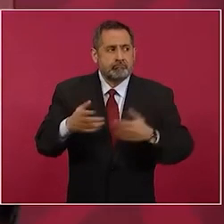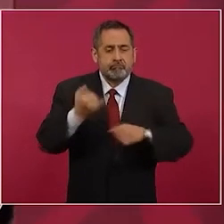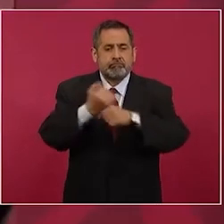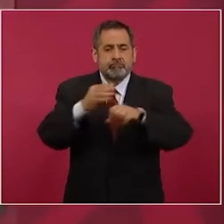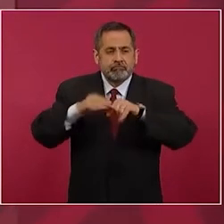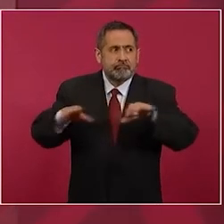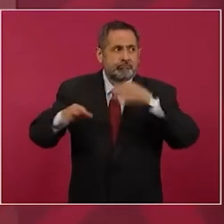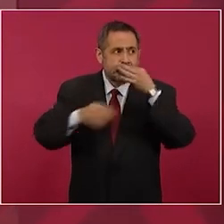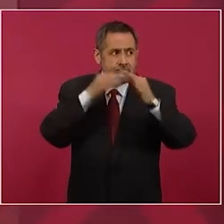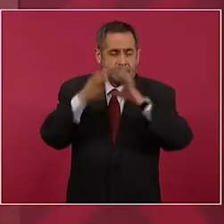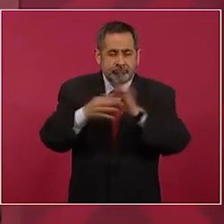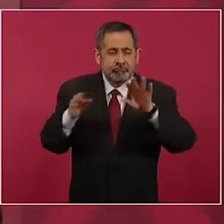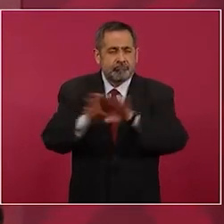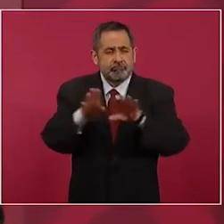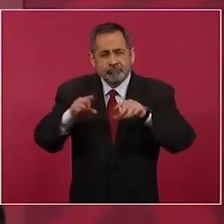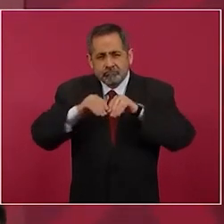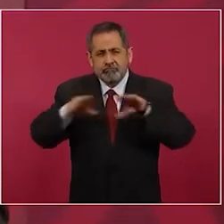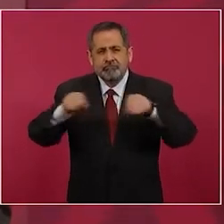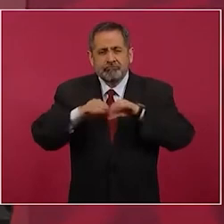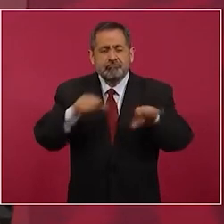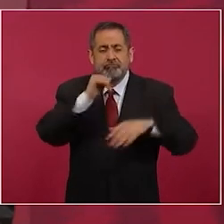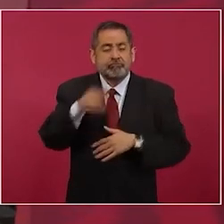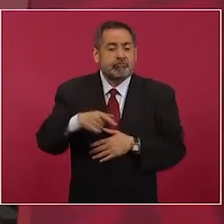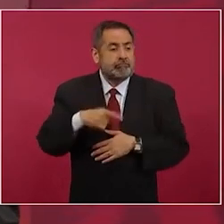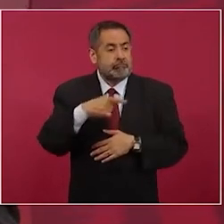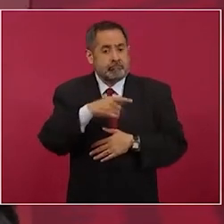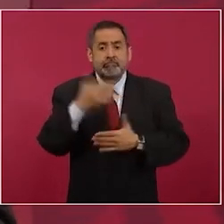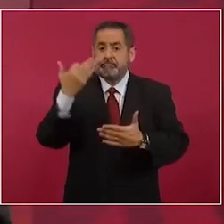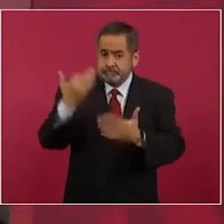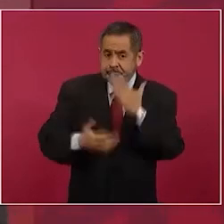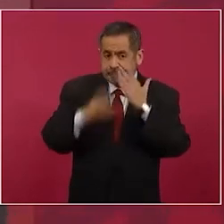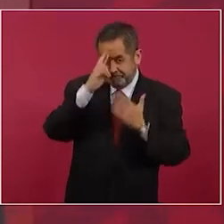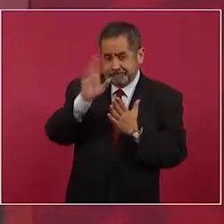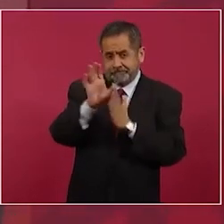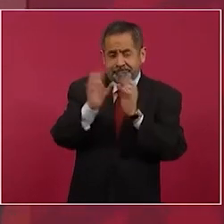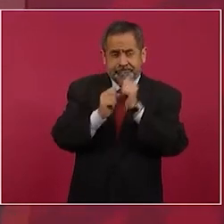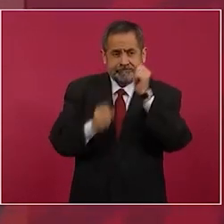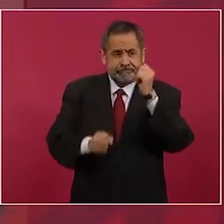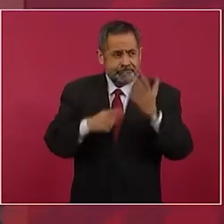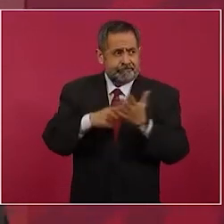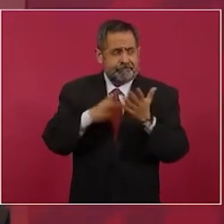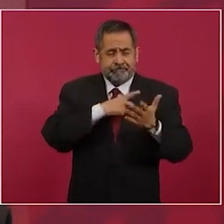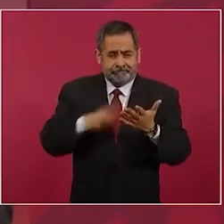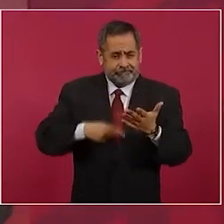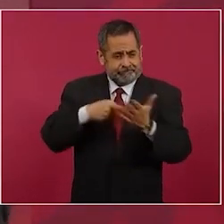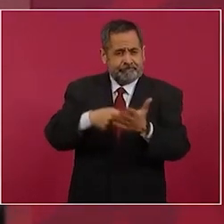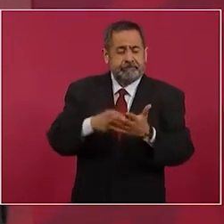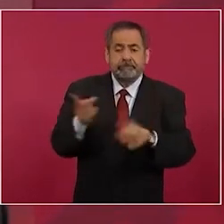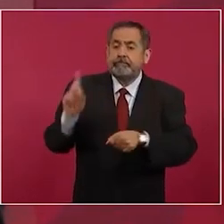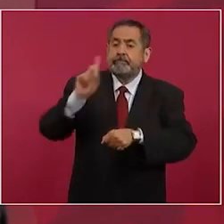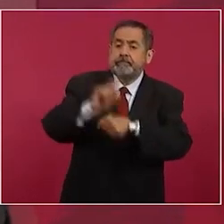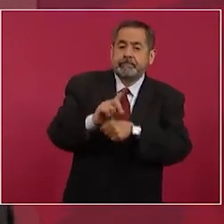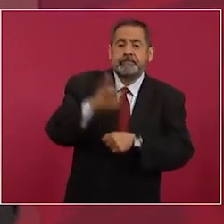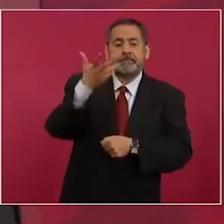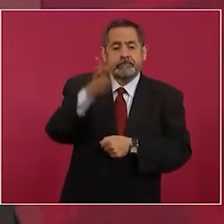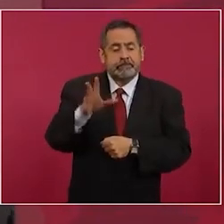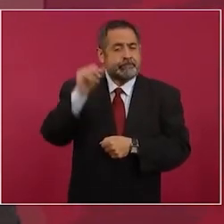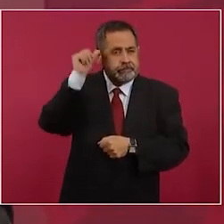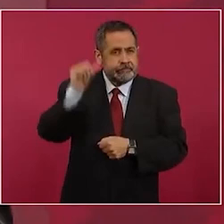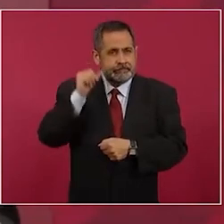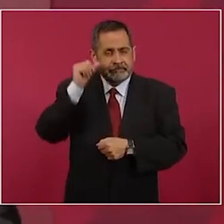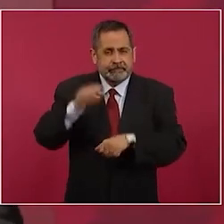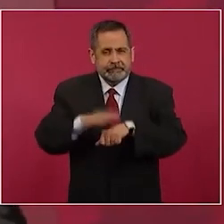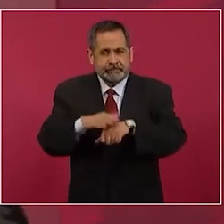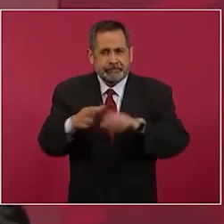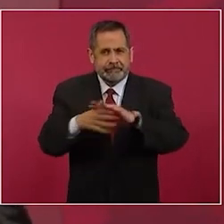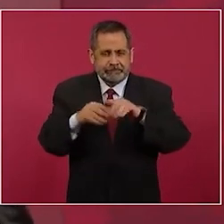informa violando la constitución de que el día 10 de abril